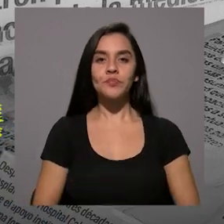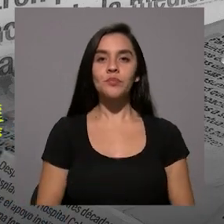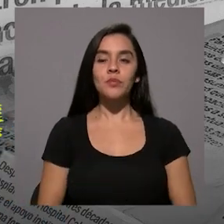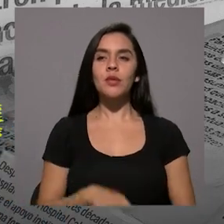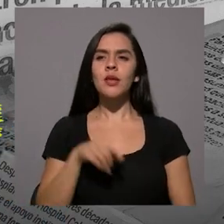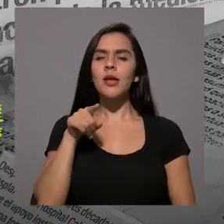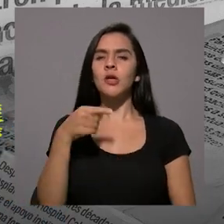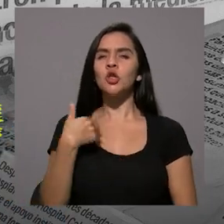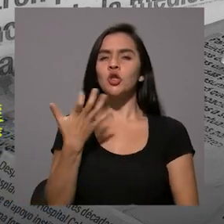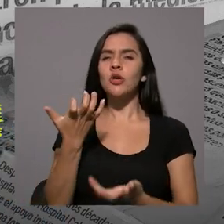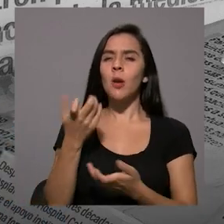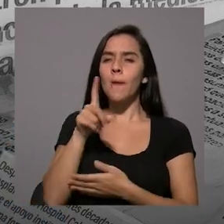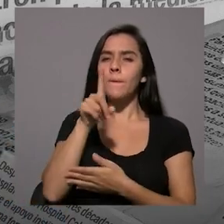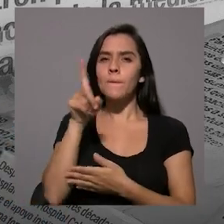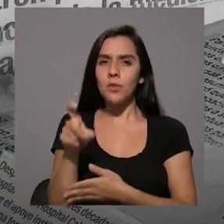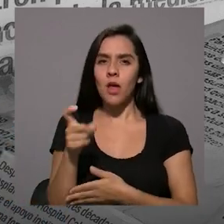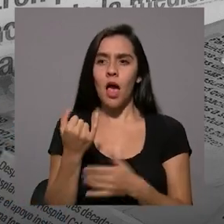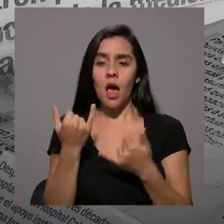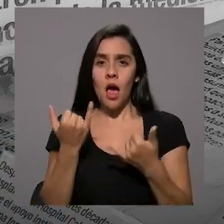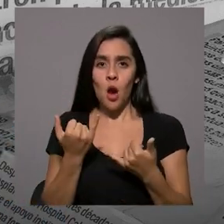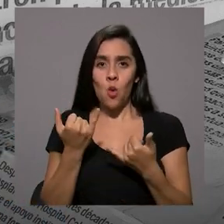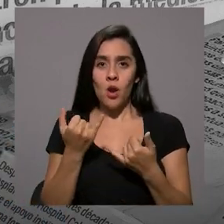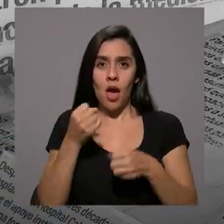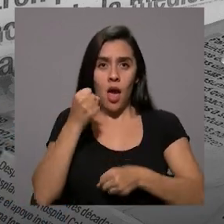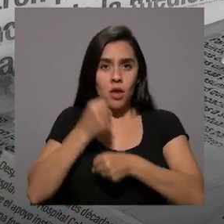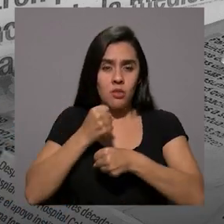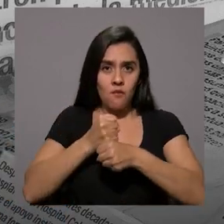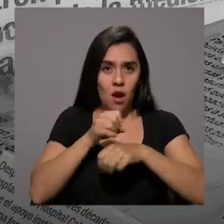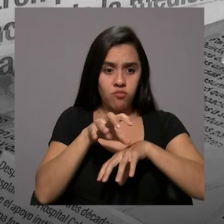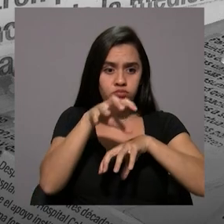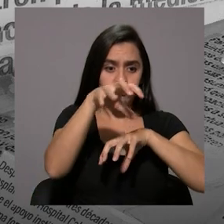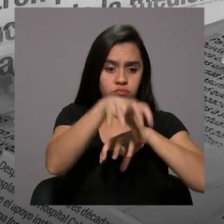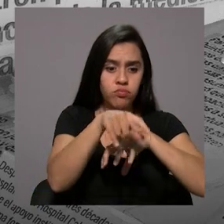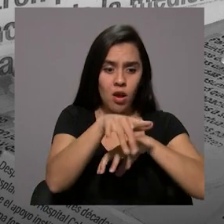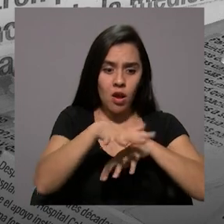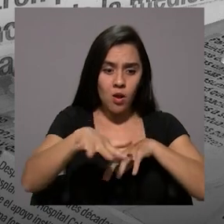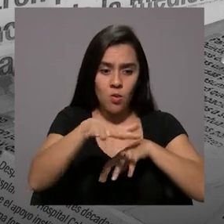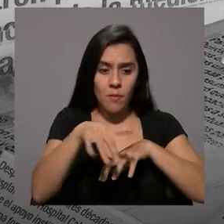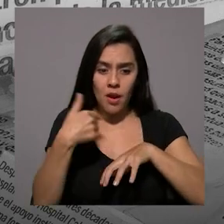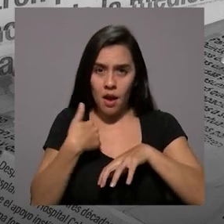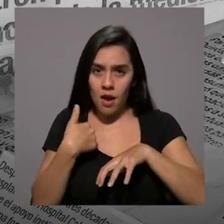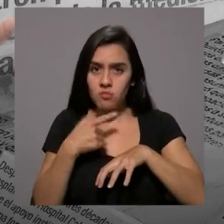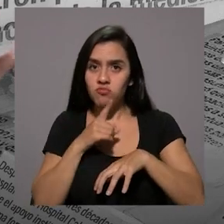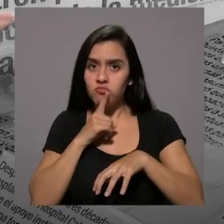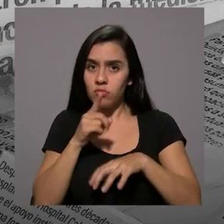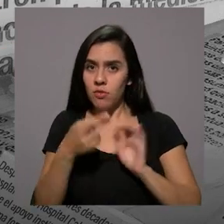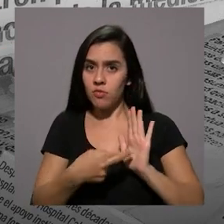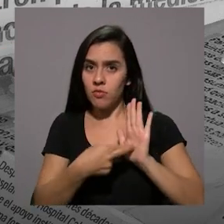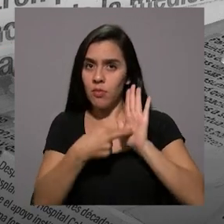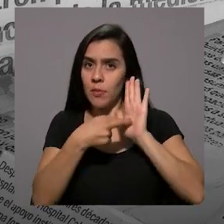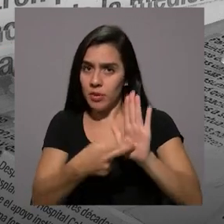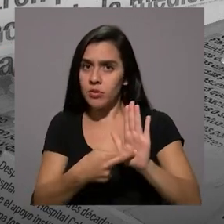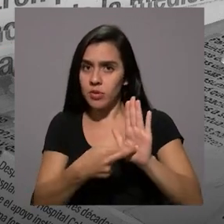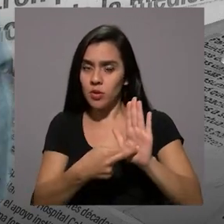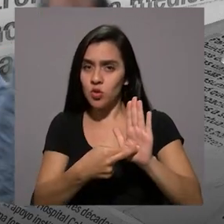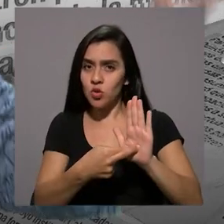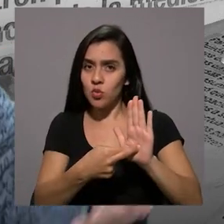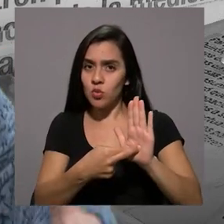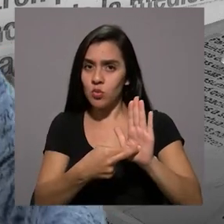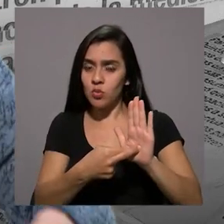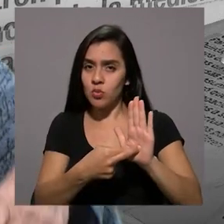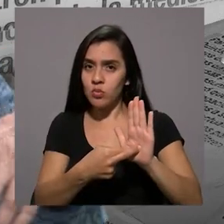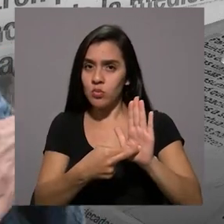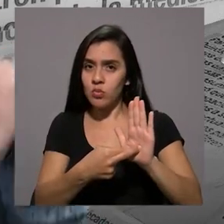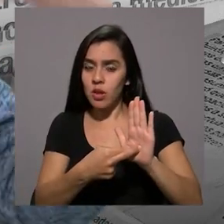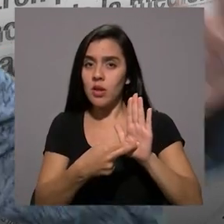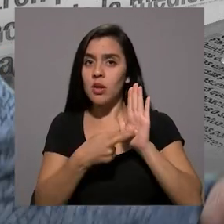Algo que yo quería preguntar, ¿se está generando un trabajo local para que efectivamente haya una representación real, tanto